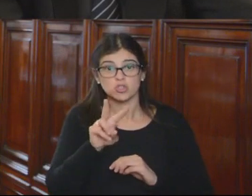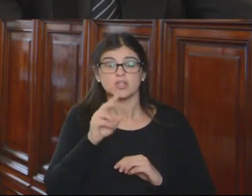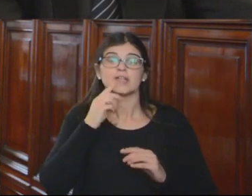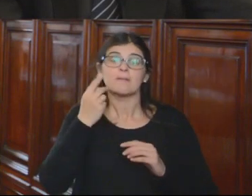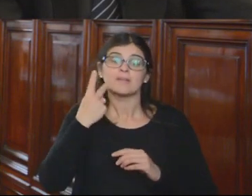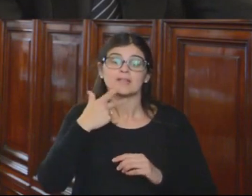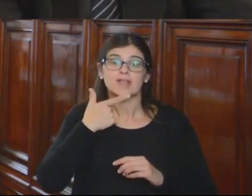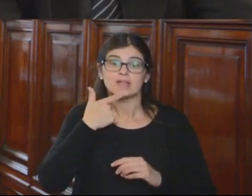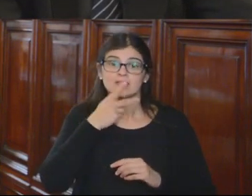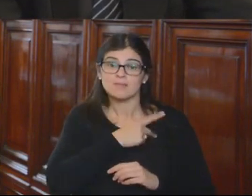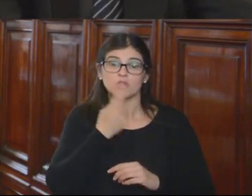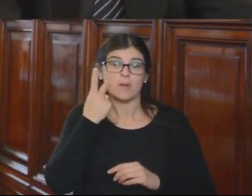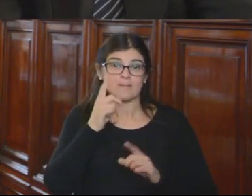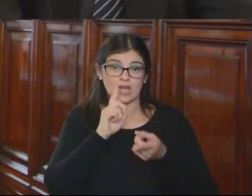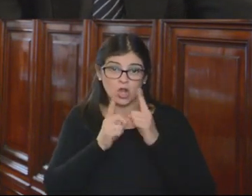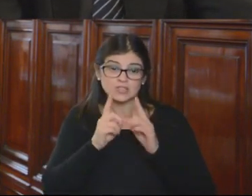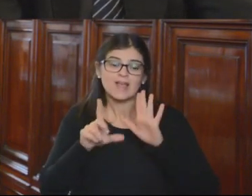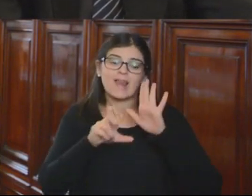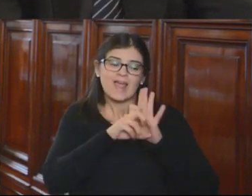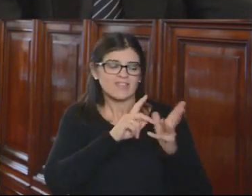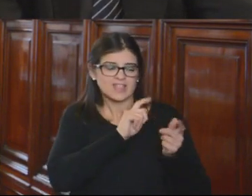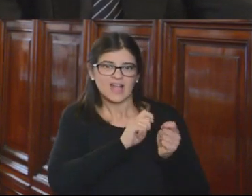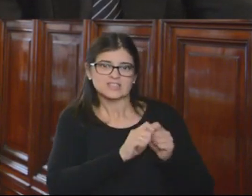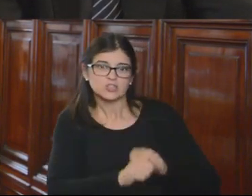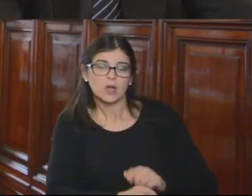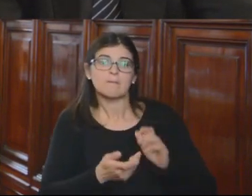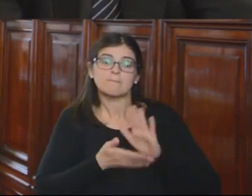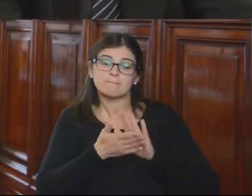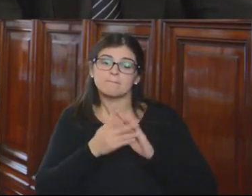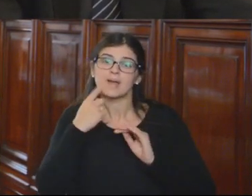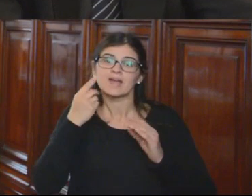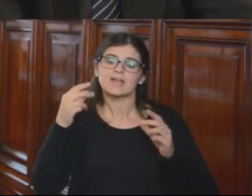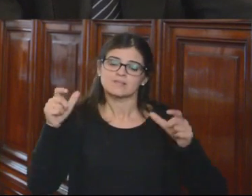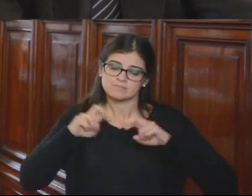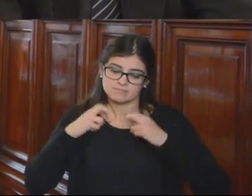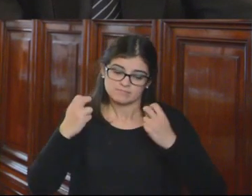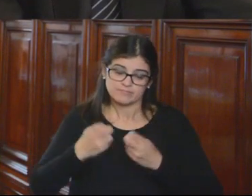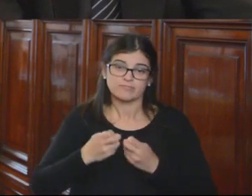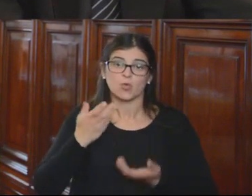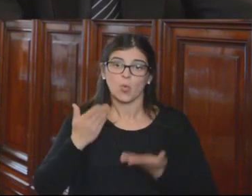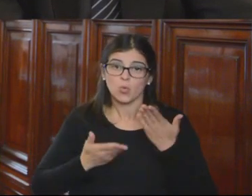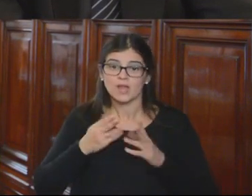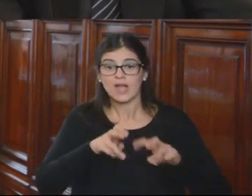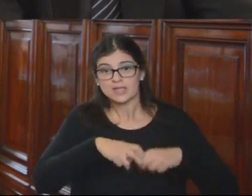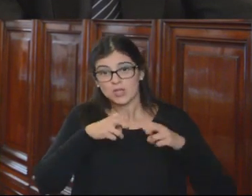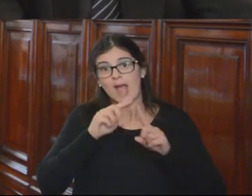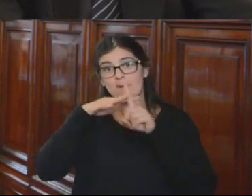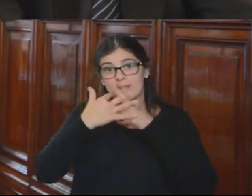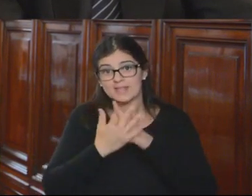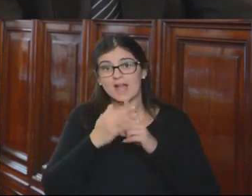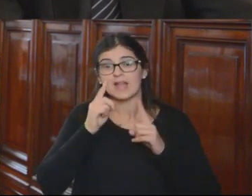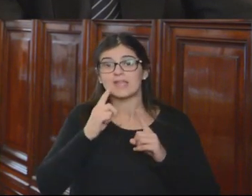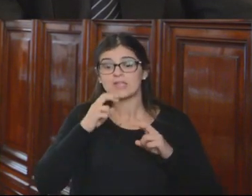de diciembre del 2011, Ley de Transición para el Tribunal Supremo de Justicia, Tribunal Agroambiental, Consejo de la Magistratura y